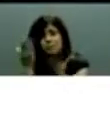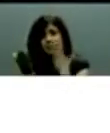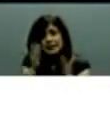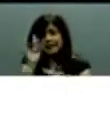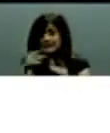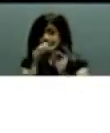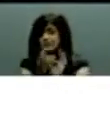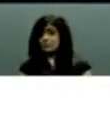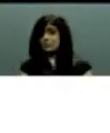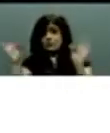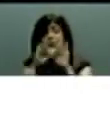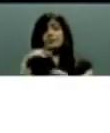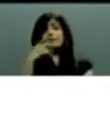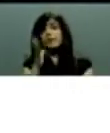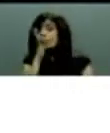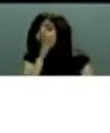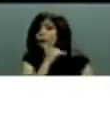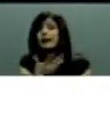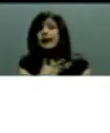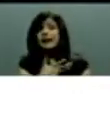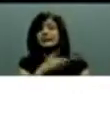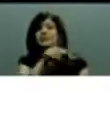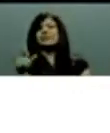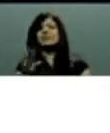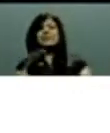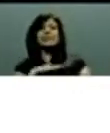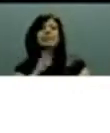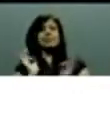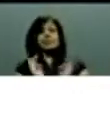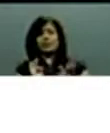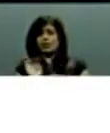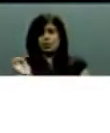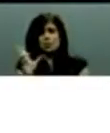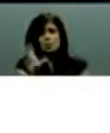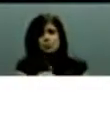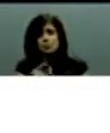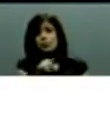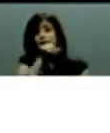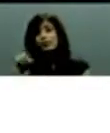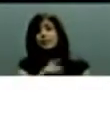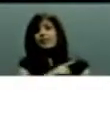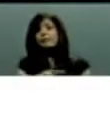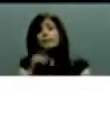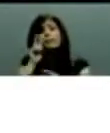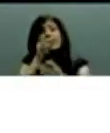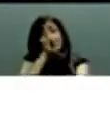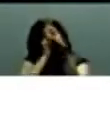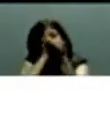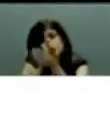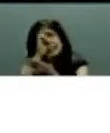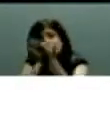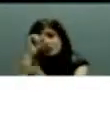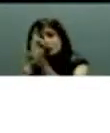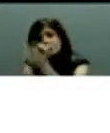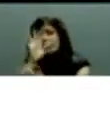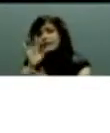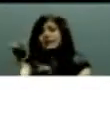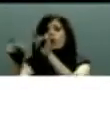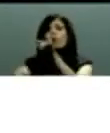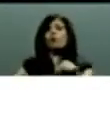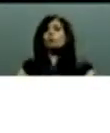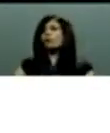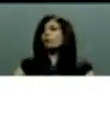importante, pero que no puede tener satisfecho a nadie, no tenga que ver con esa decisión de fabricar culpables